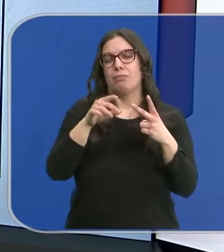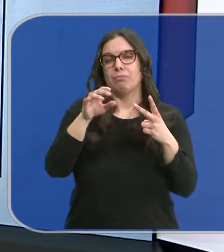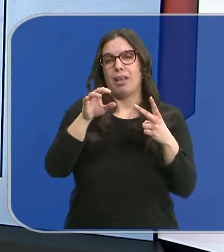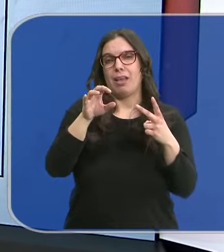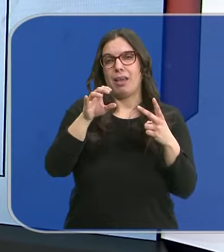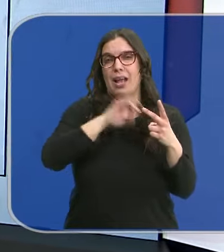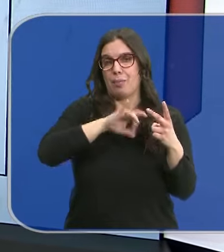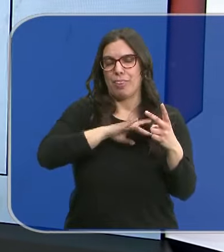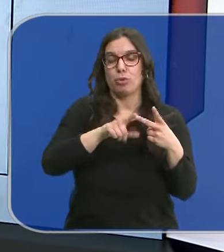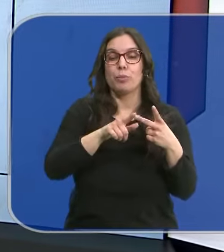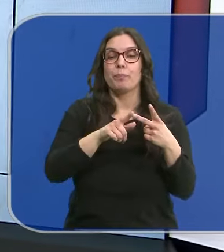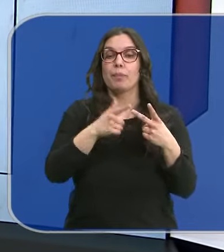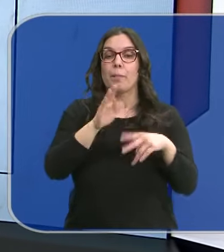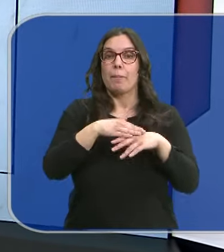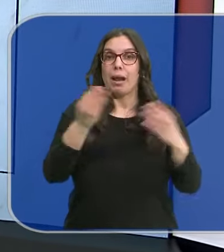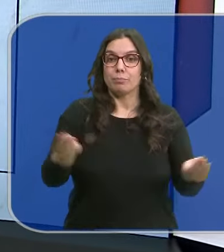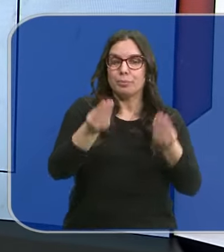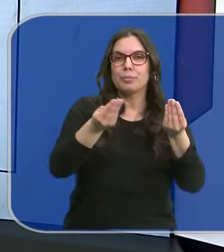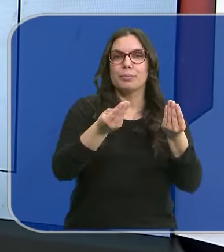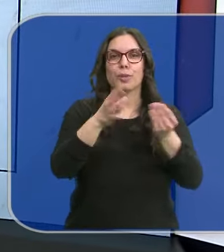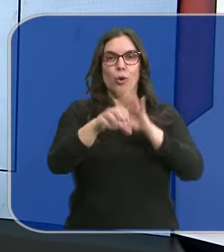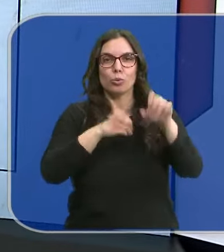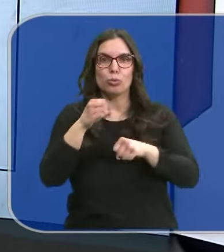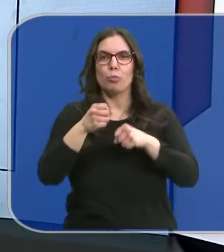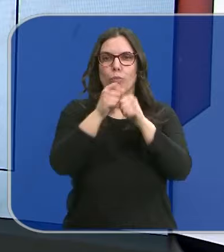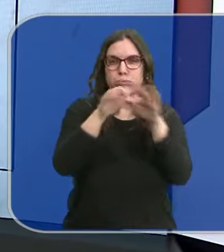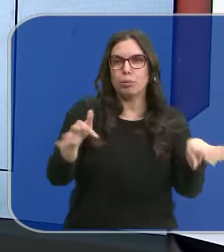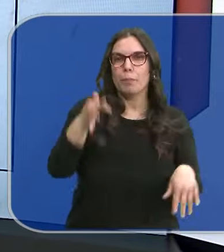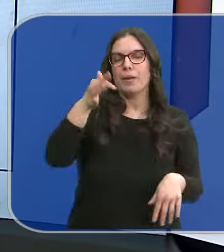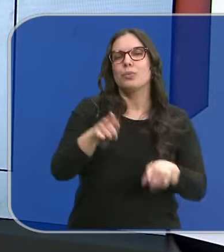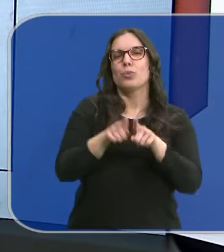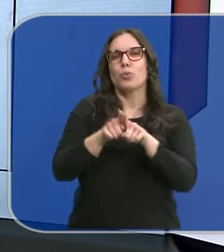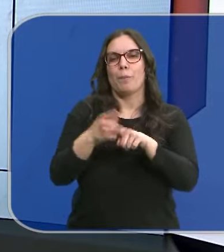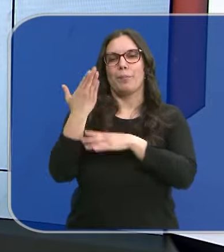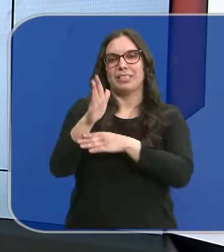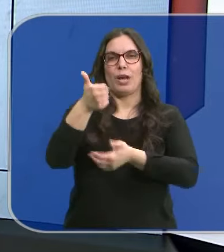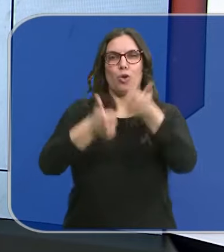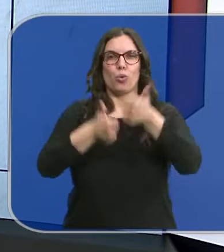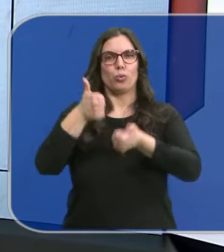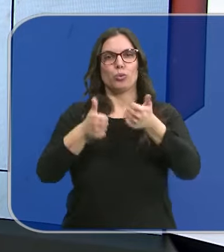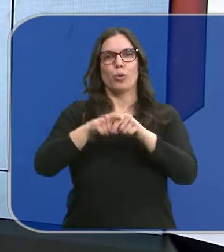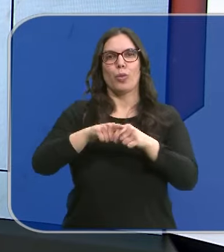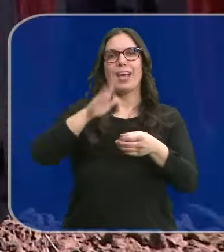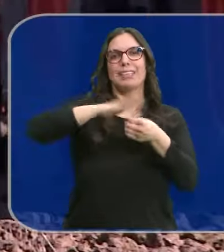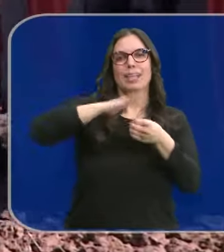su consumo y el de las marcas de calidad, la Junta organiza un certamen de tapas con legumbres que se va a presentar esta tarde en Madrid.